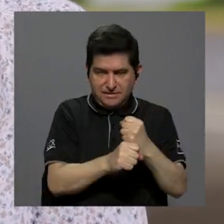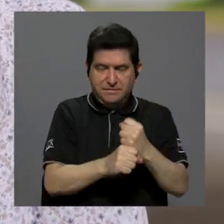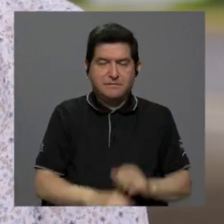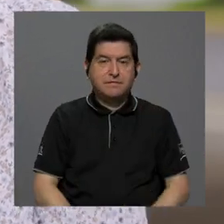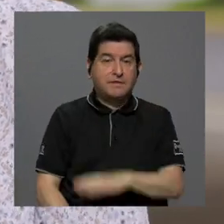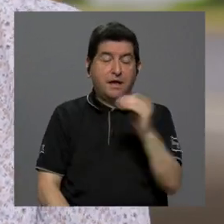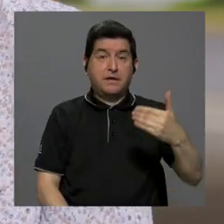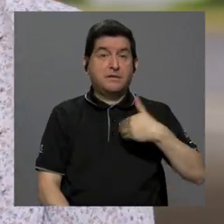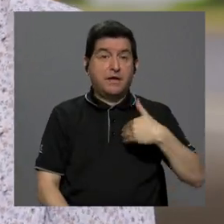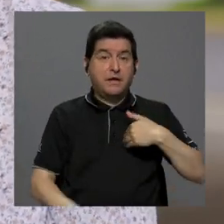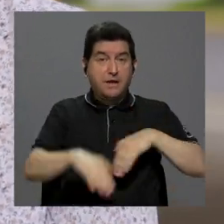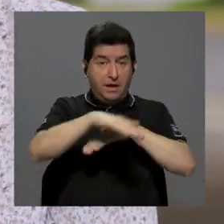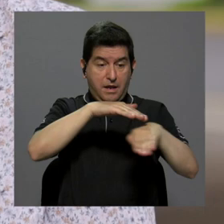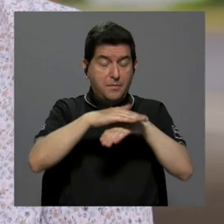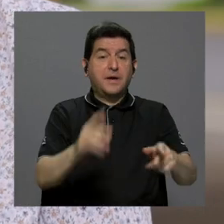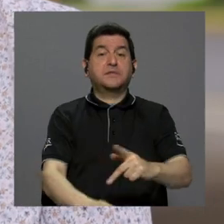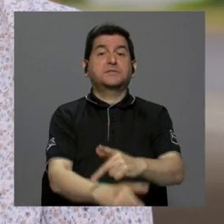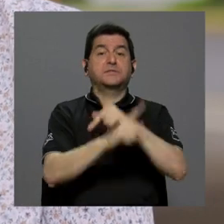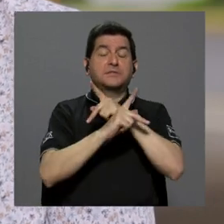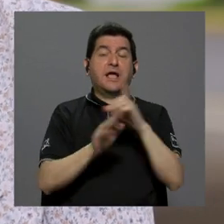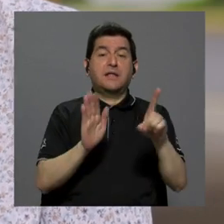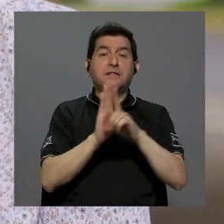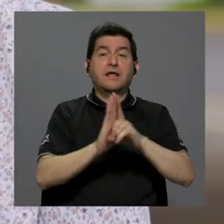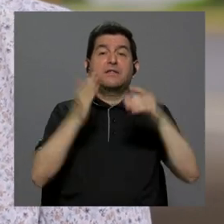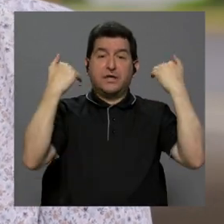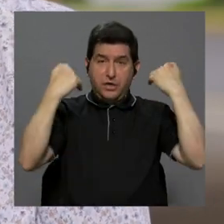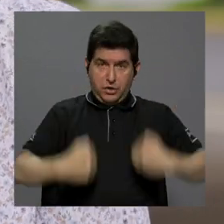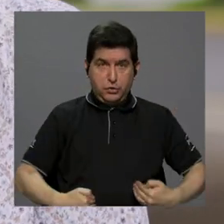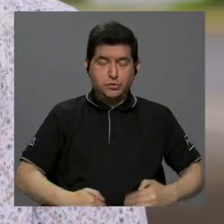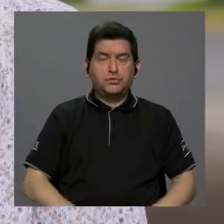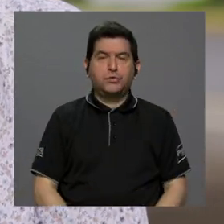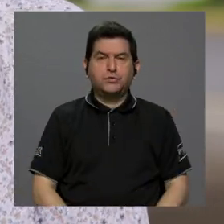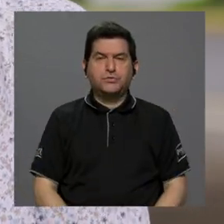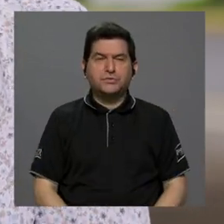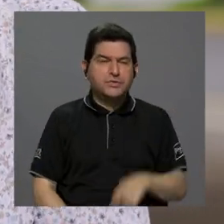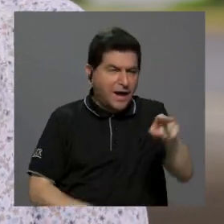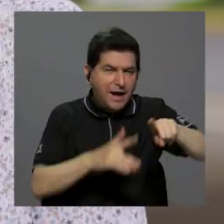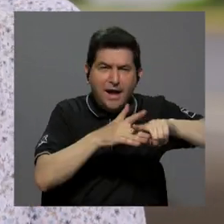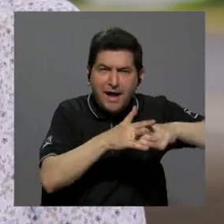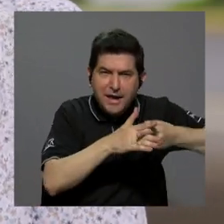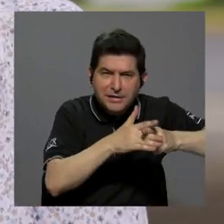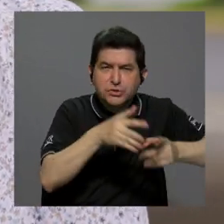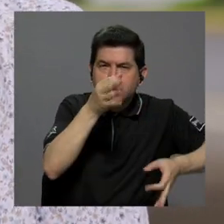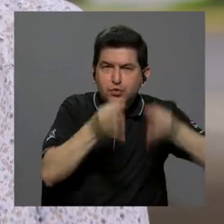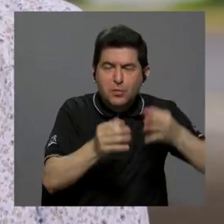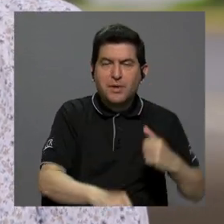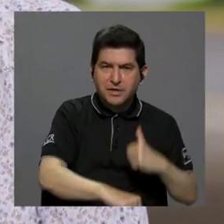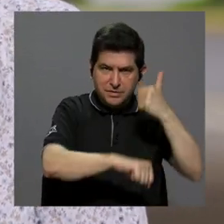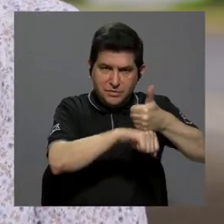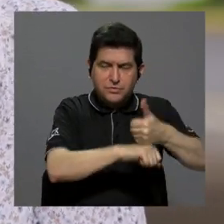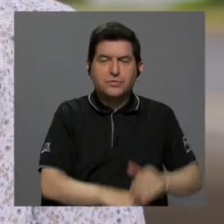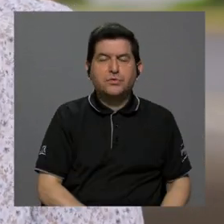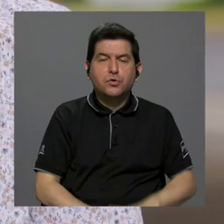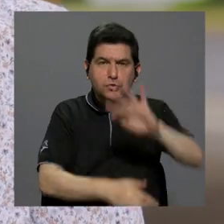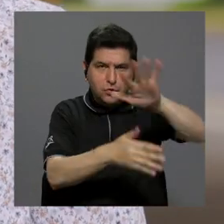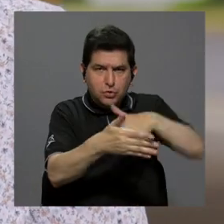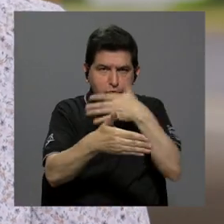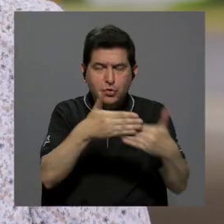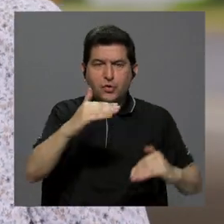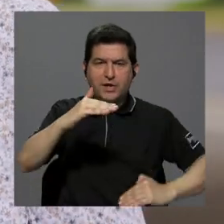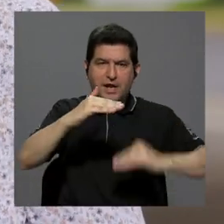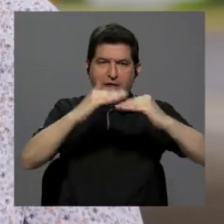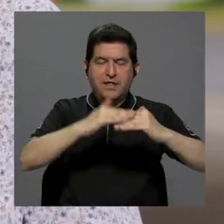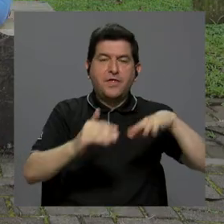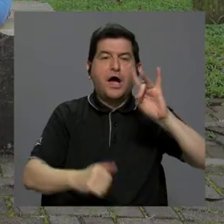70 años, y que tienen una base de protección de derechos humanos. En estos instrumentos se ha establecido una